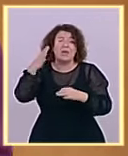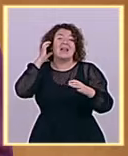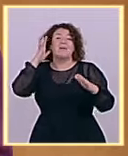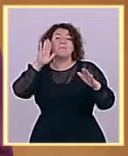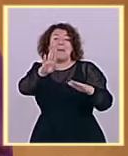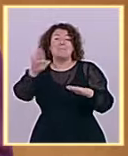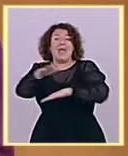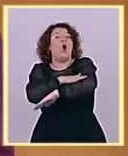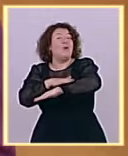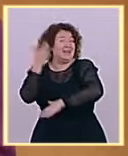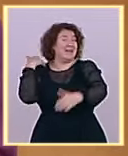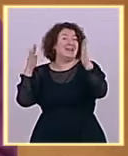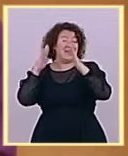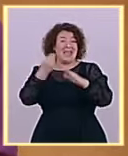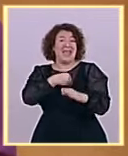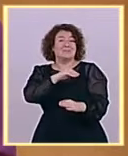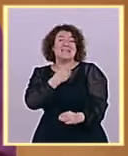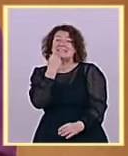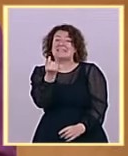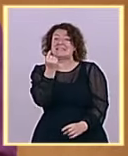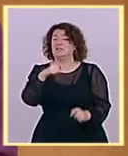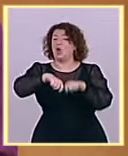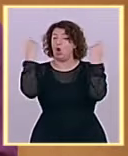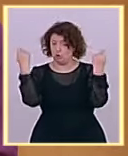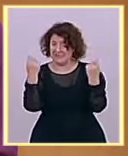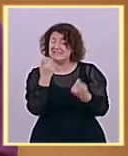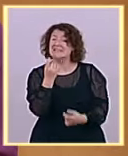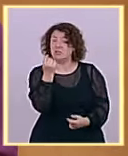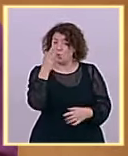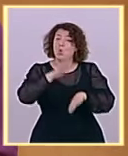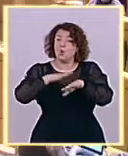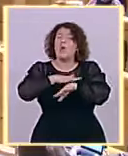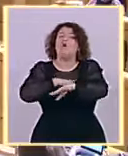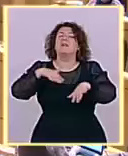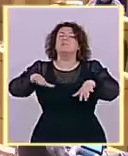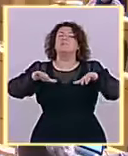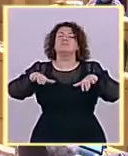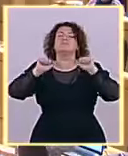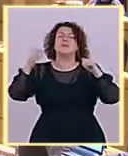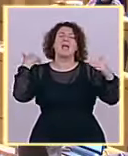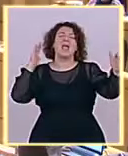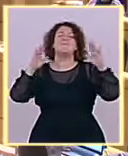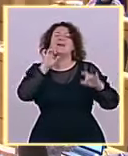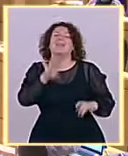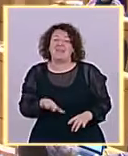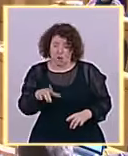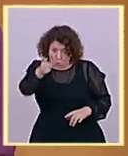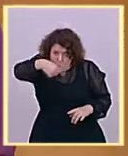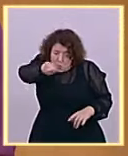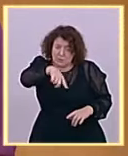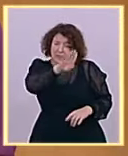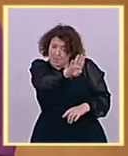fue con ustedes, señoría, fue con ustedes, señoría,